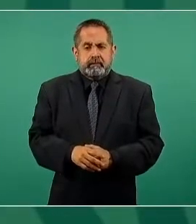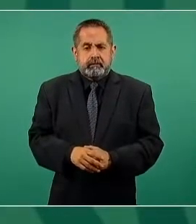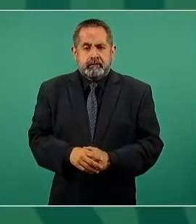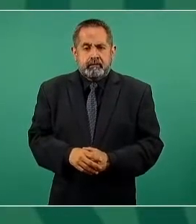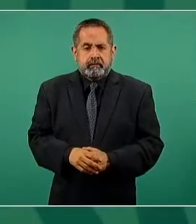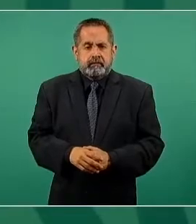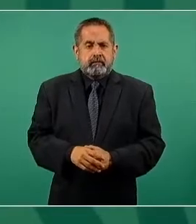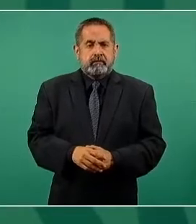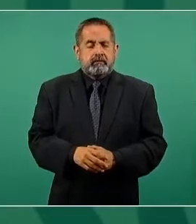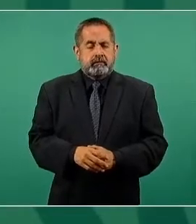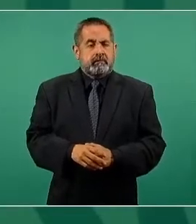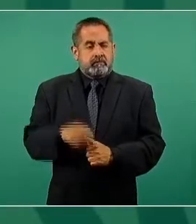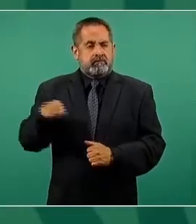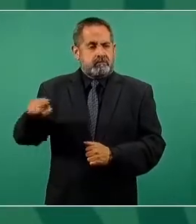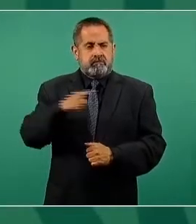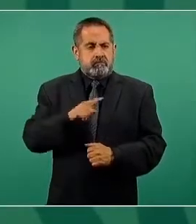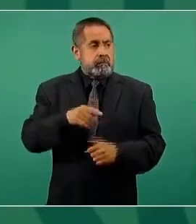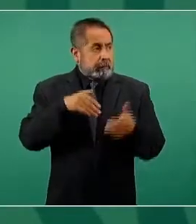independiente,